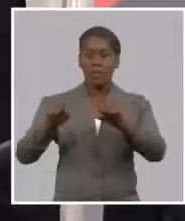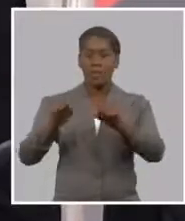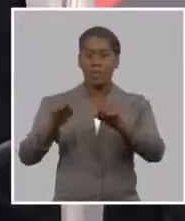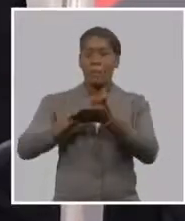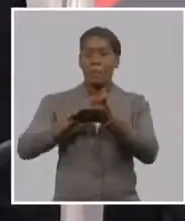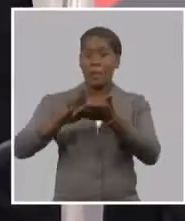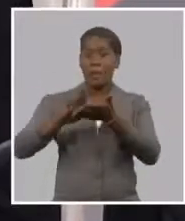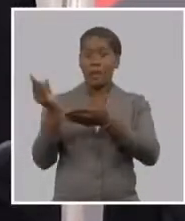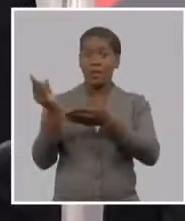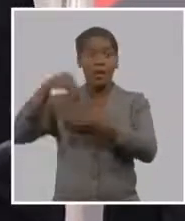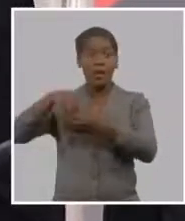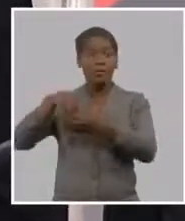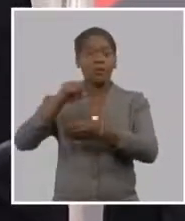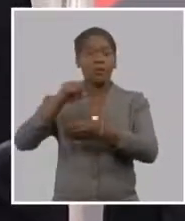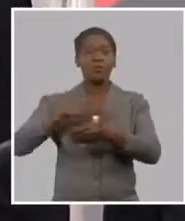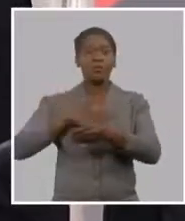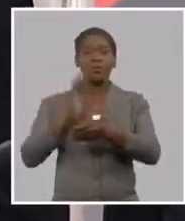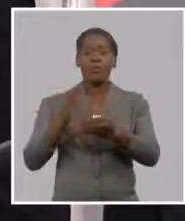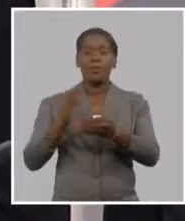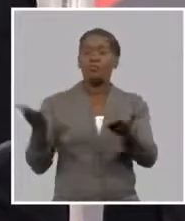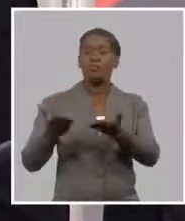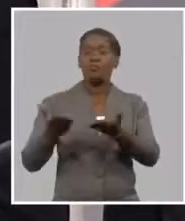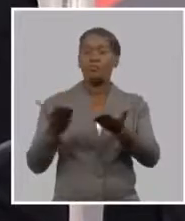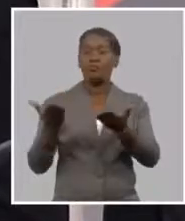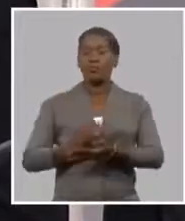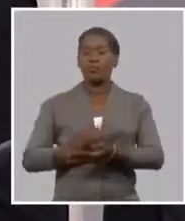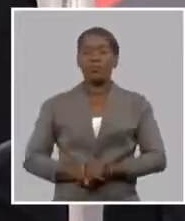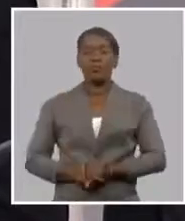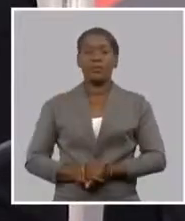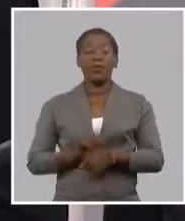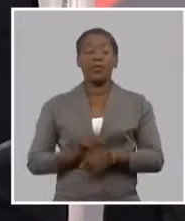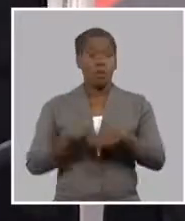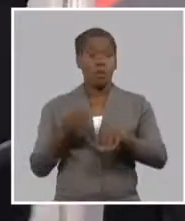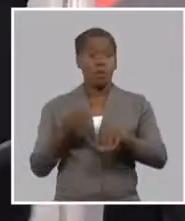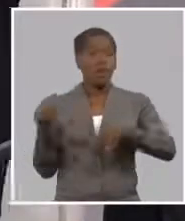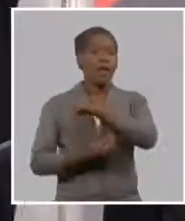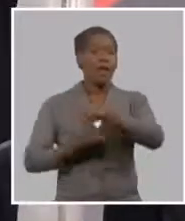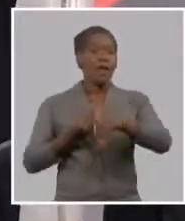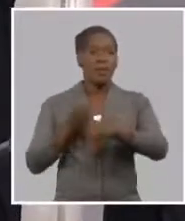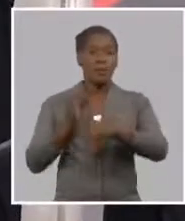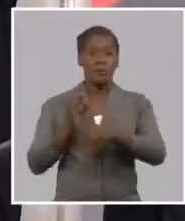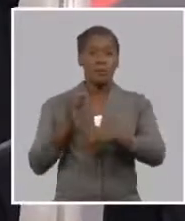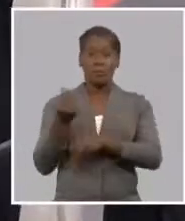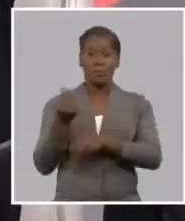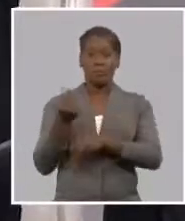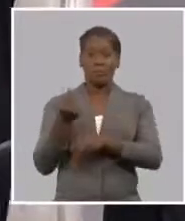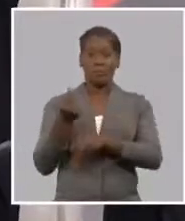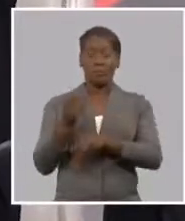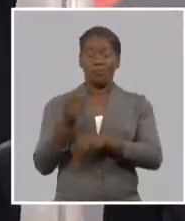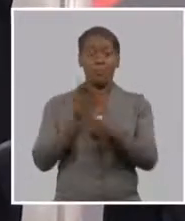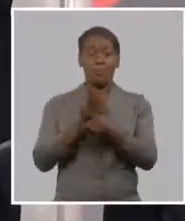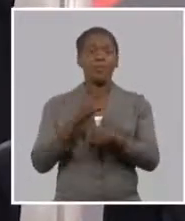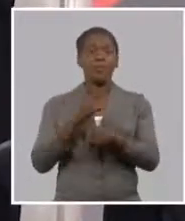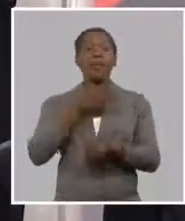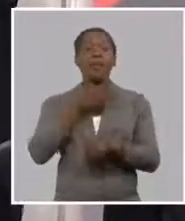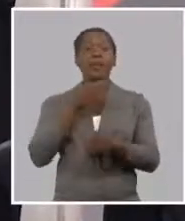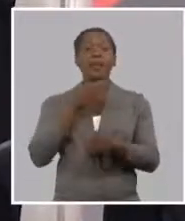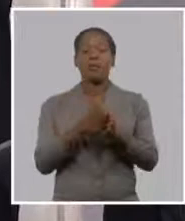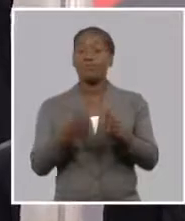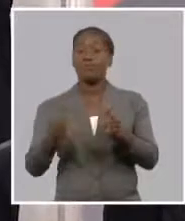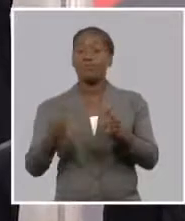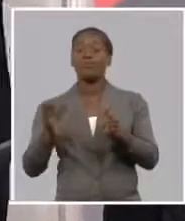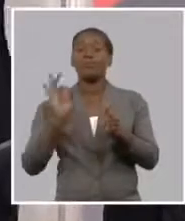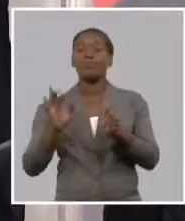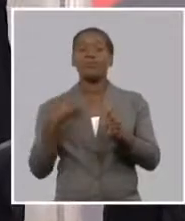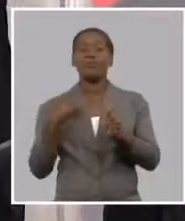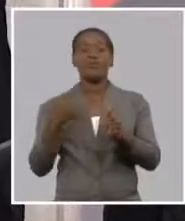se harán mucho mayores. Nosotros también queremos hoy explicar un poco por